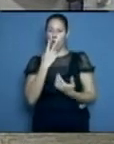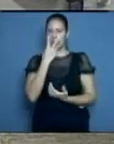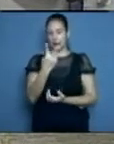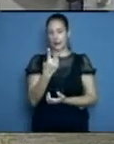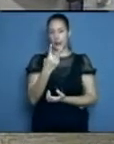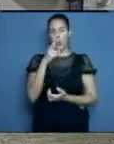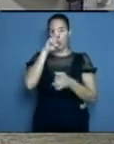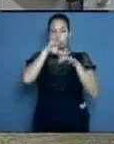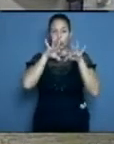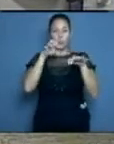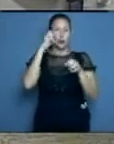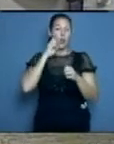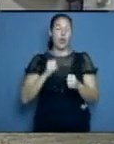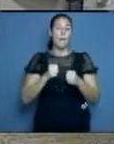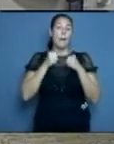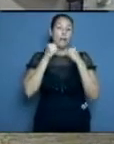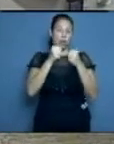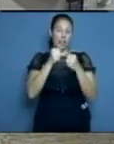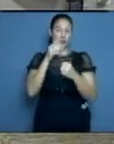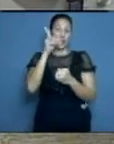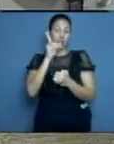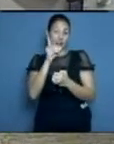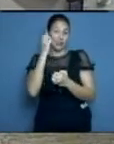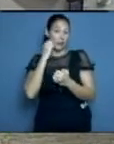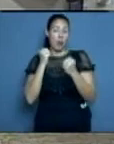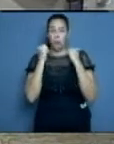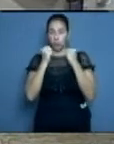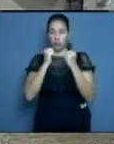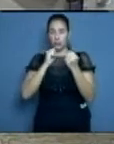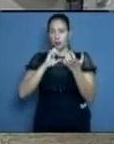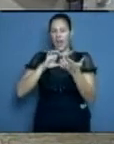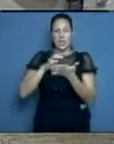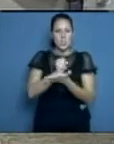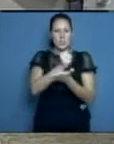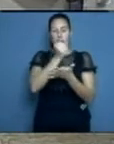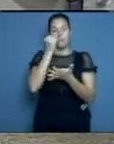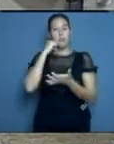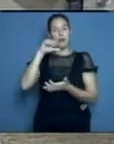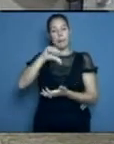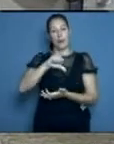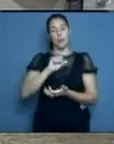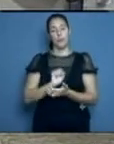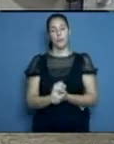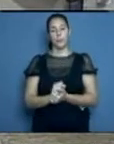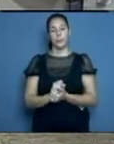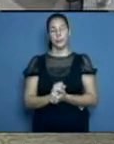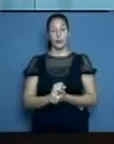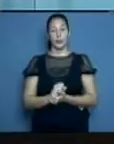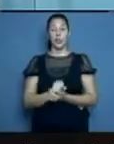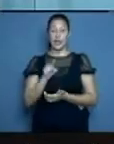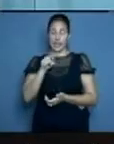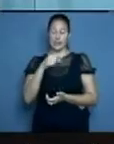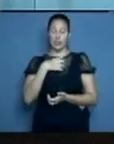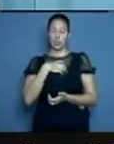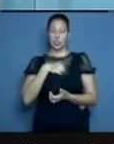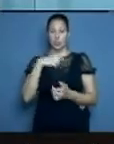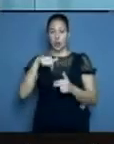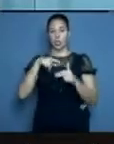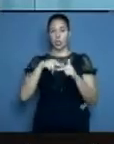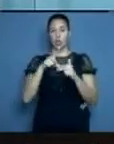que es la cepa con mayor circulación en este momento en el país y particularmente en Oquín. En el caso de